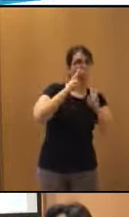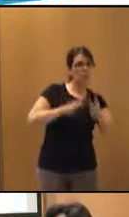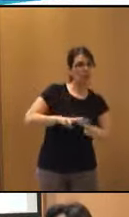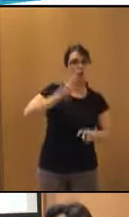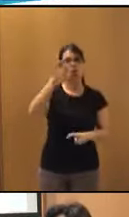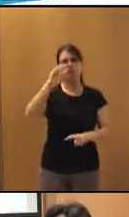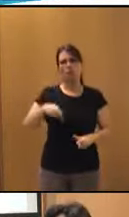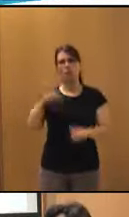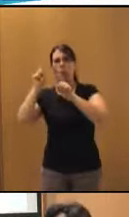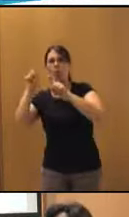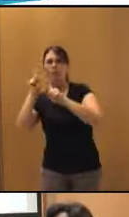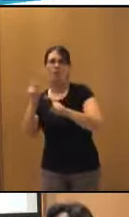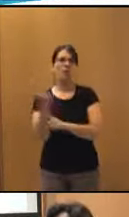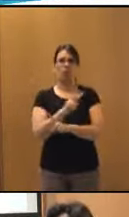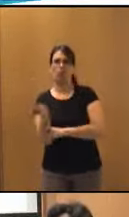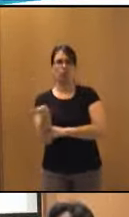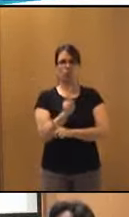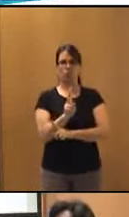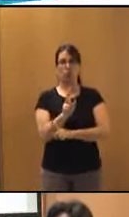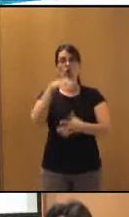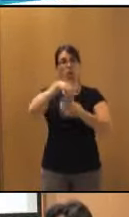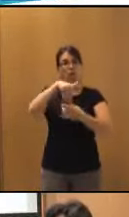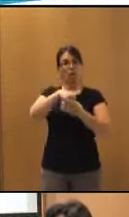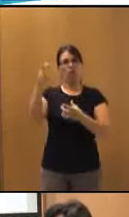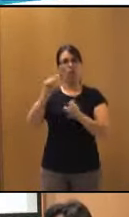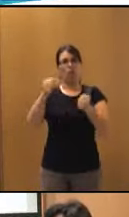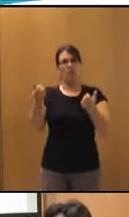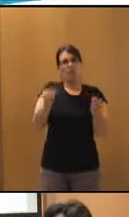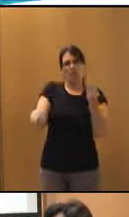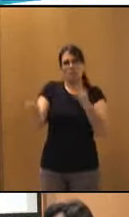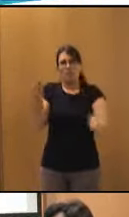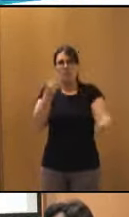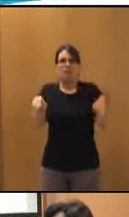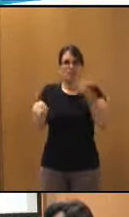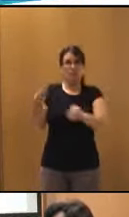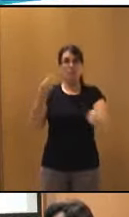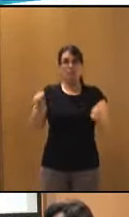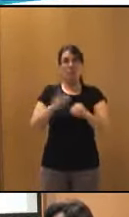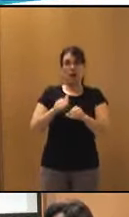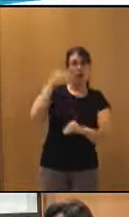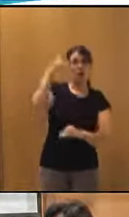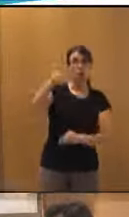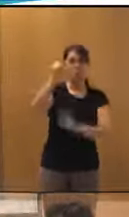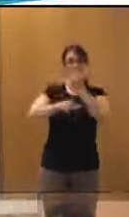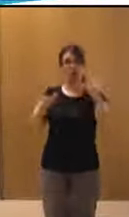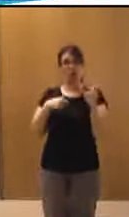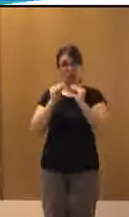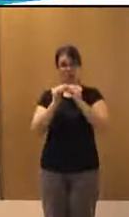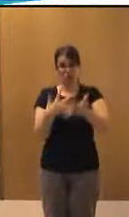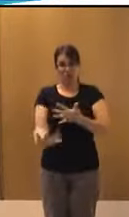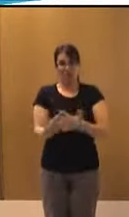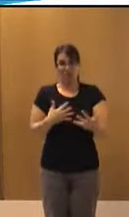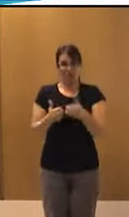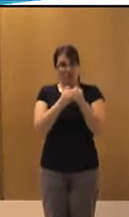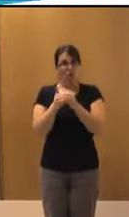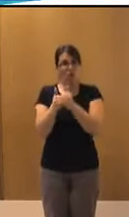incorporando ciertos contenidos para que los futuros desarrolladores de videojuegos realmente ya vayan adquiriendo esa formación y